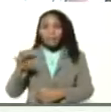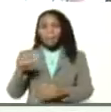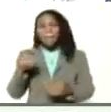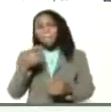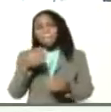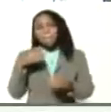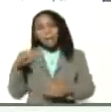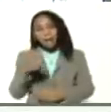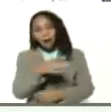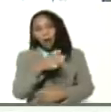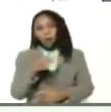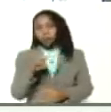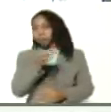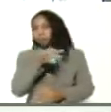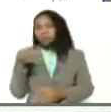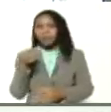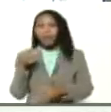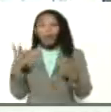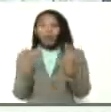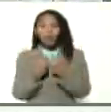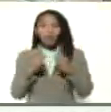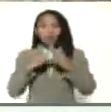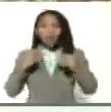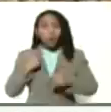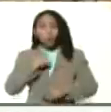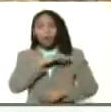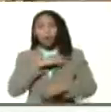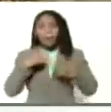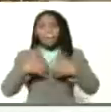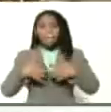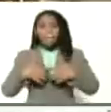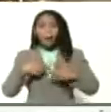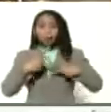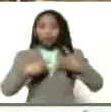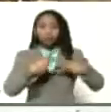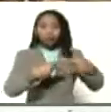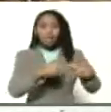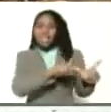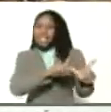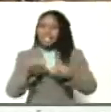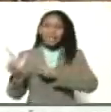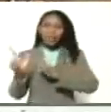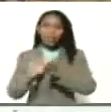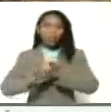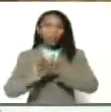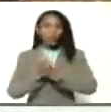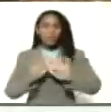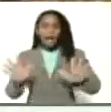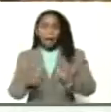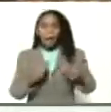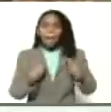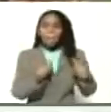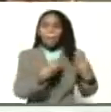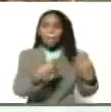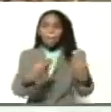procesado y junto a todas nuestras plantas procesadoras estamos listos para salir a distribuir a través de nuestros camiones de la